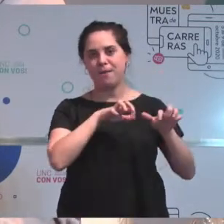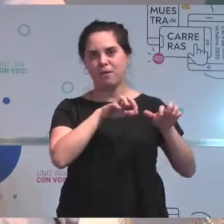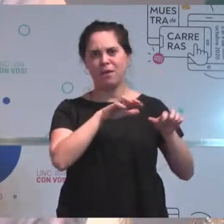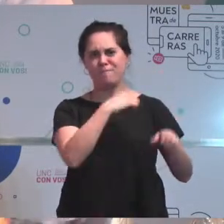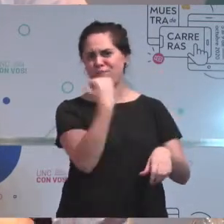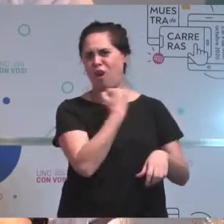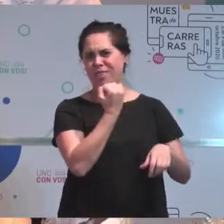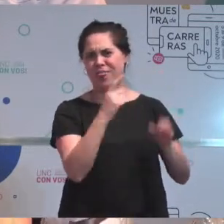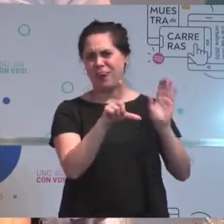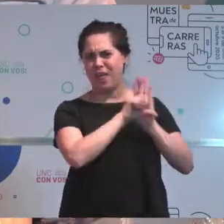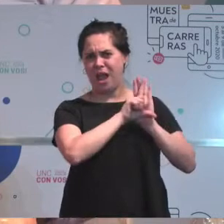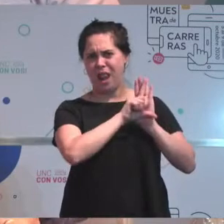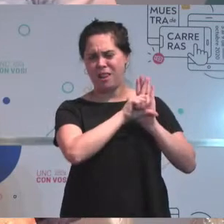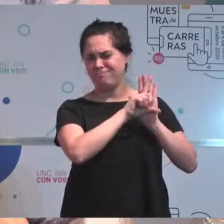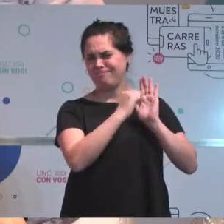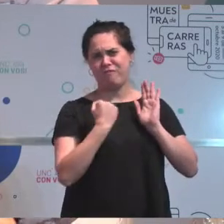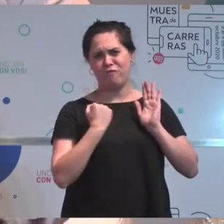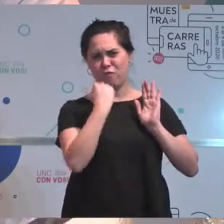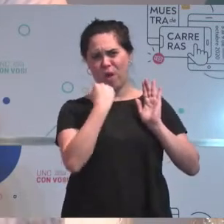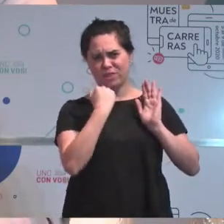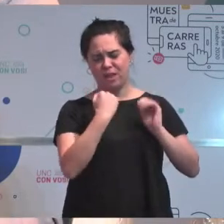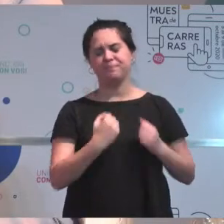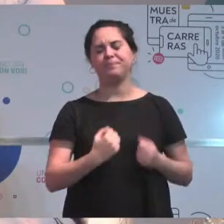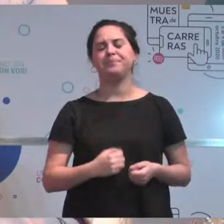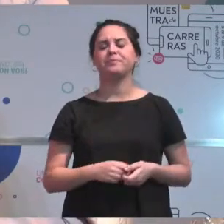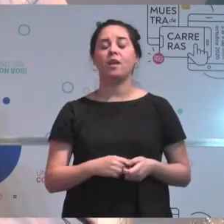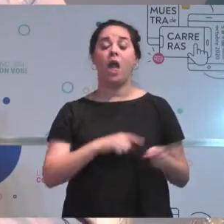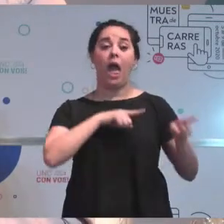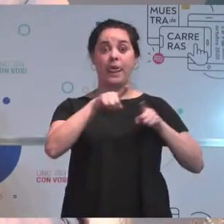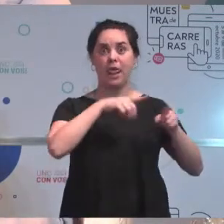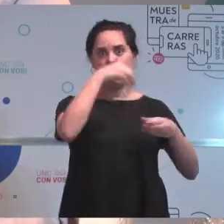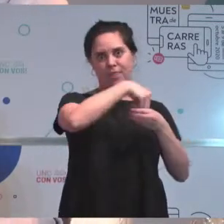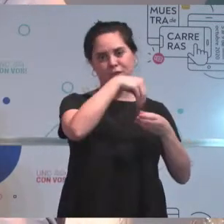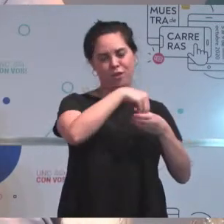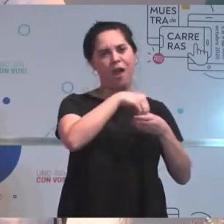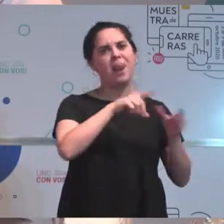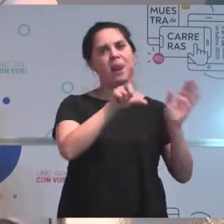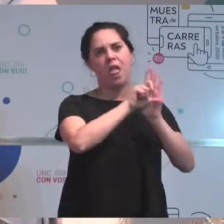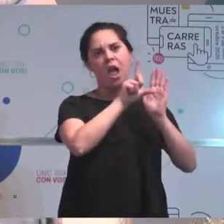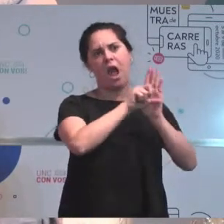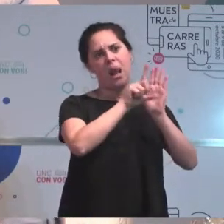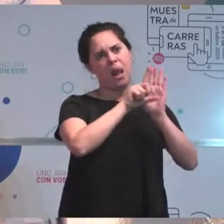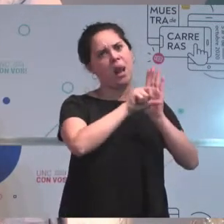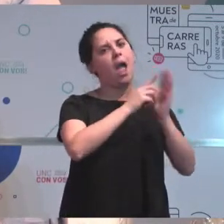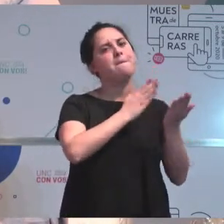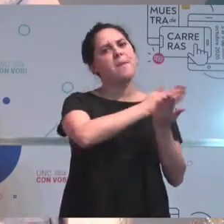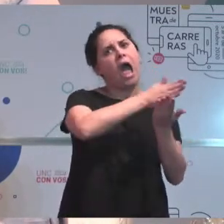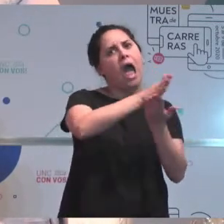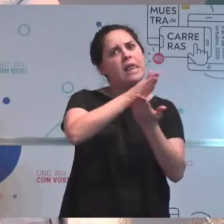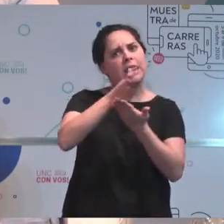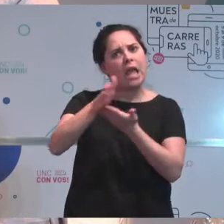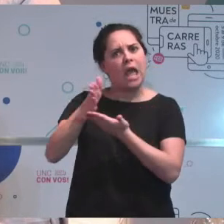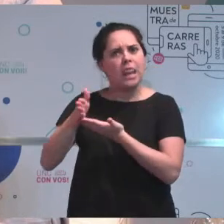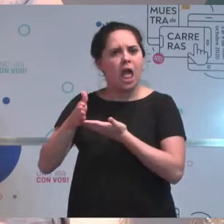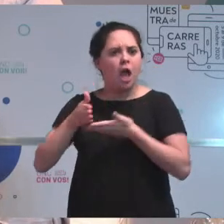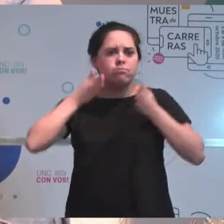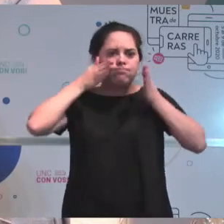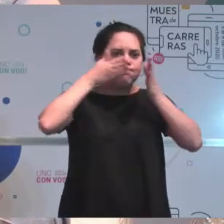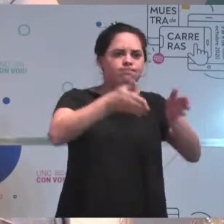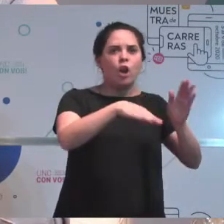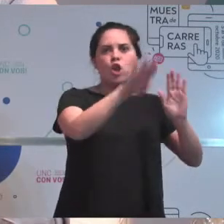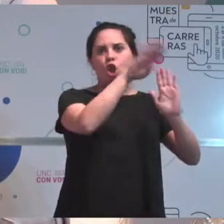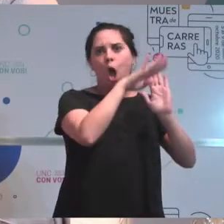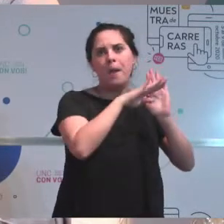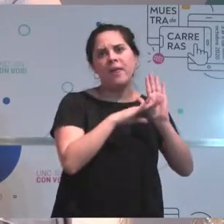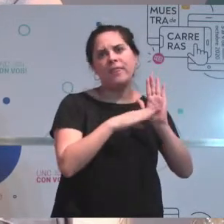muy fuerte de nuestra carrera. Entonces, hay varias materias dedicadas a lo que son normativas y